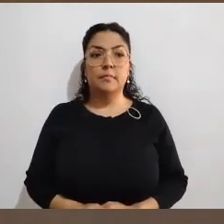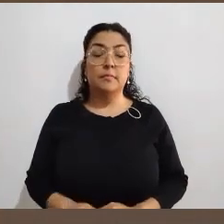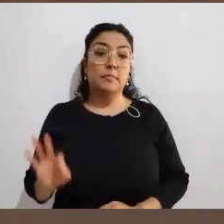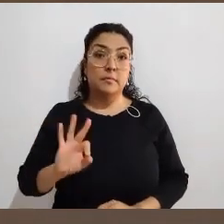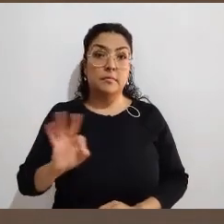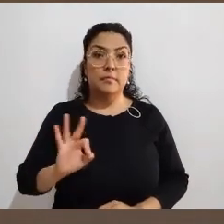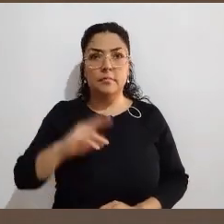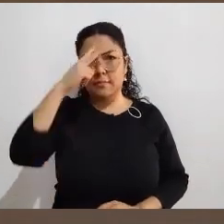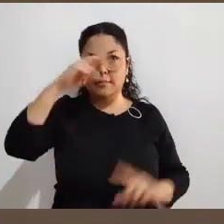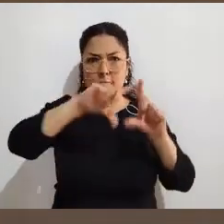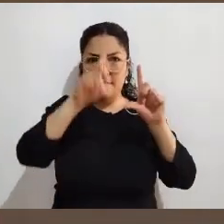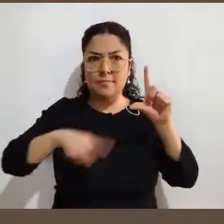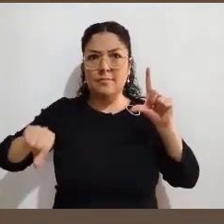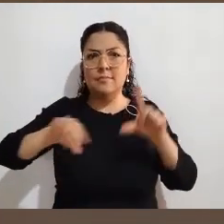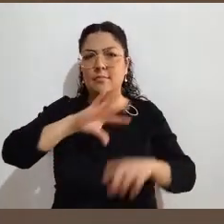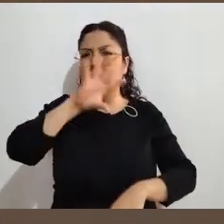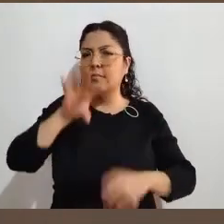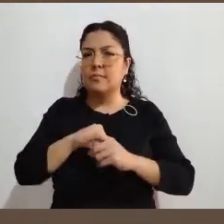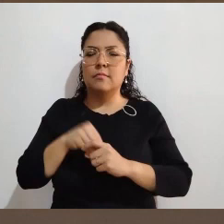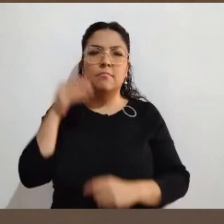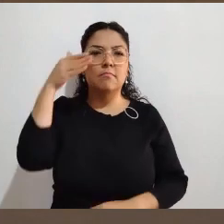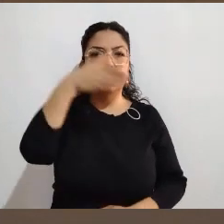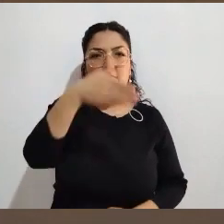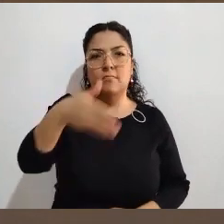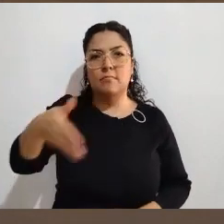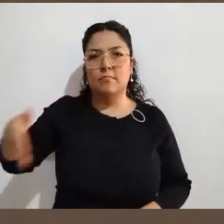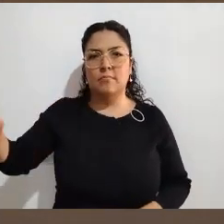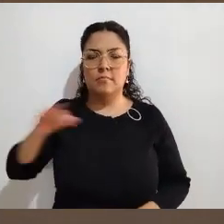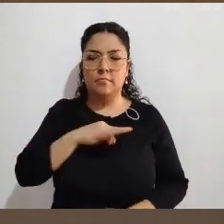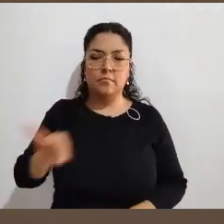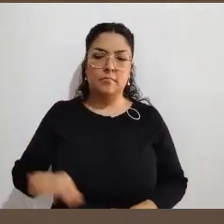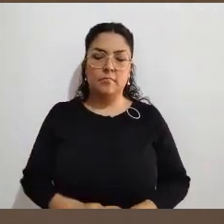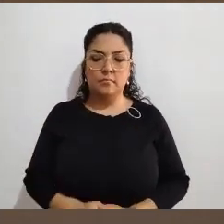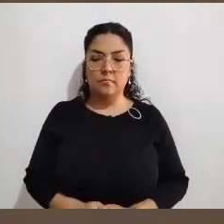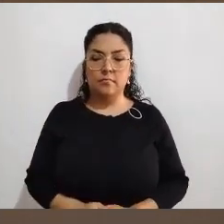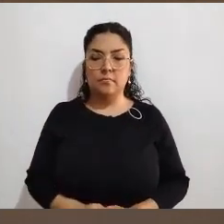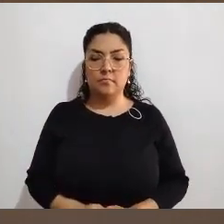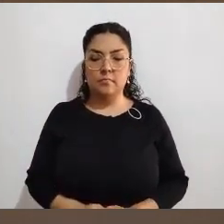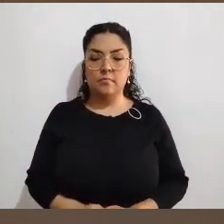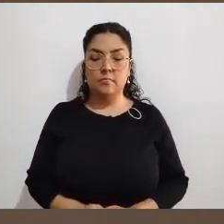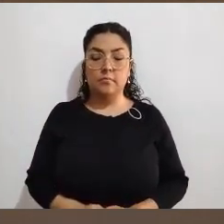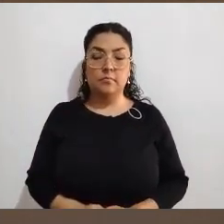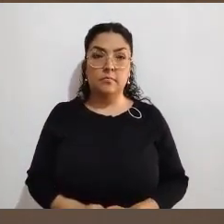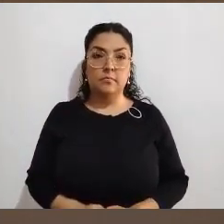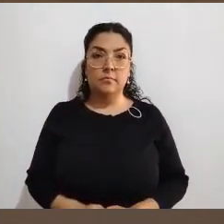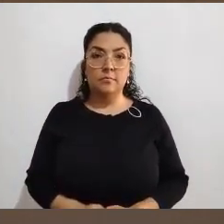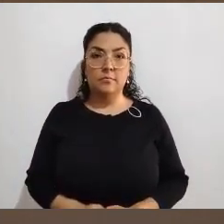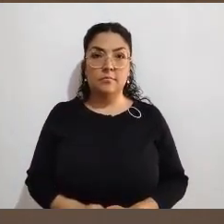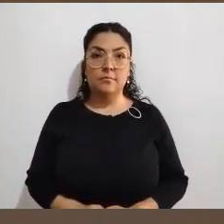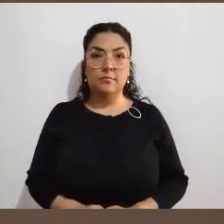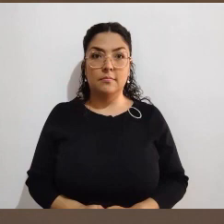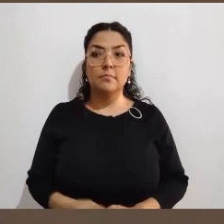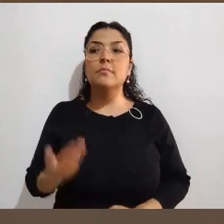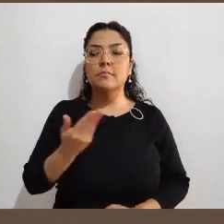prácticamente todo el país. Estas misiones de observación electoral son misiones que se encuentran al amparo muchas veces